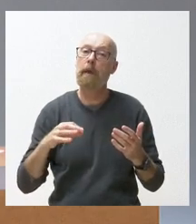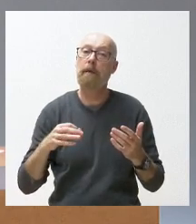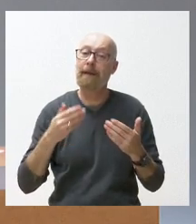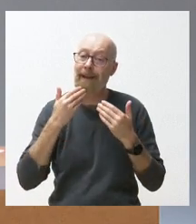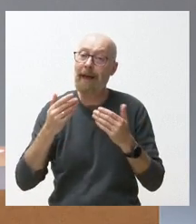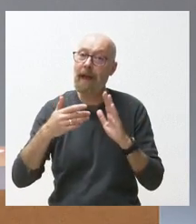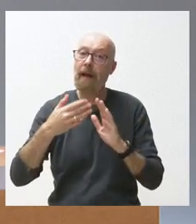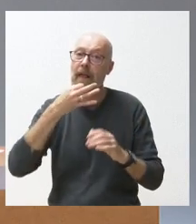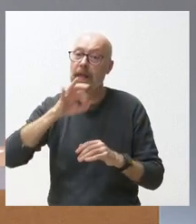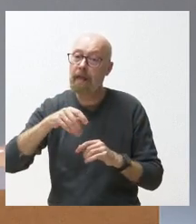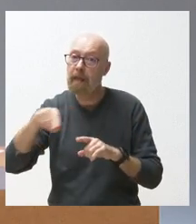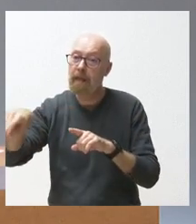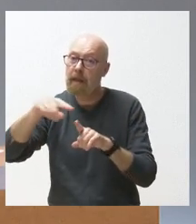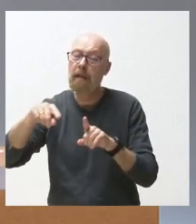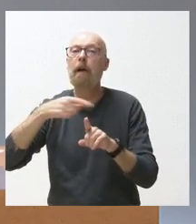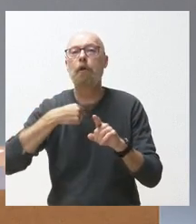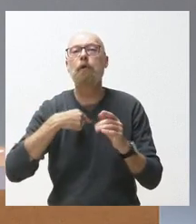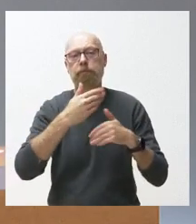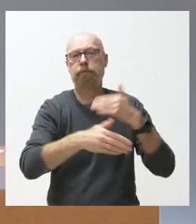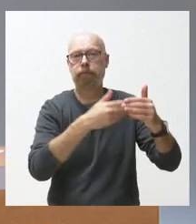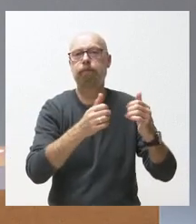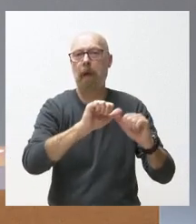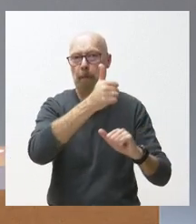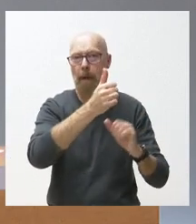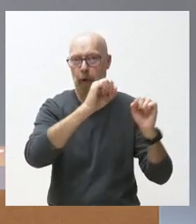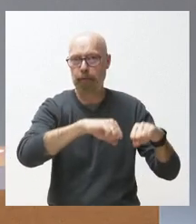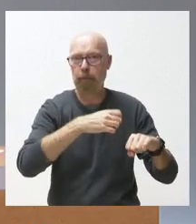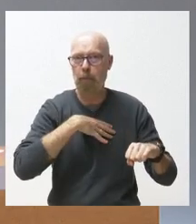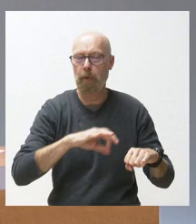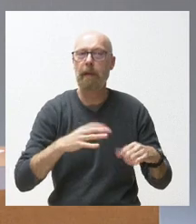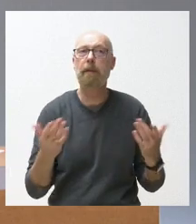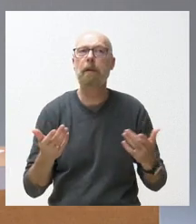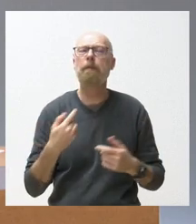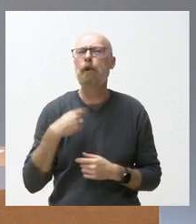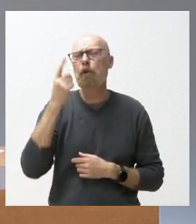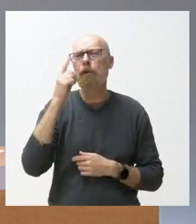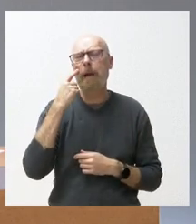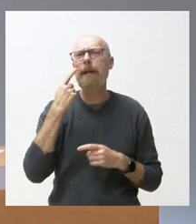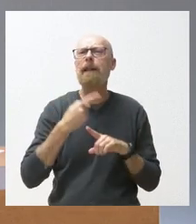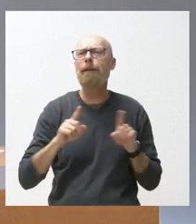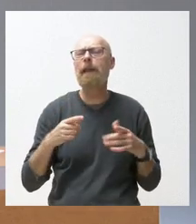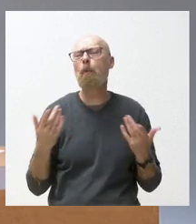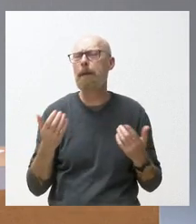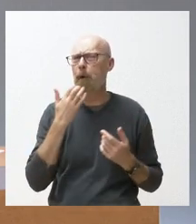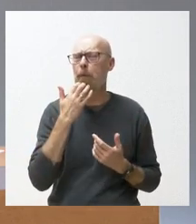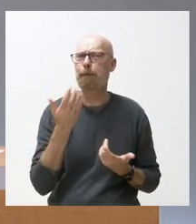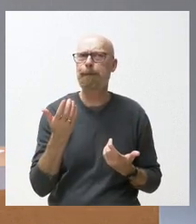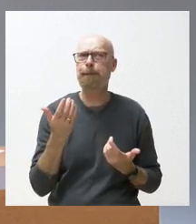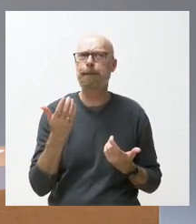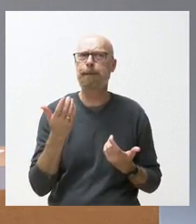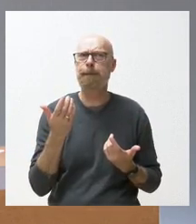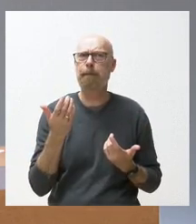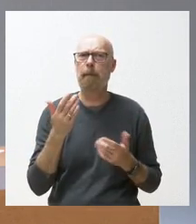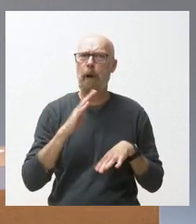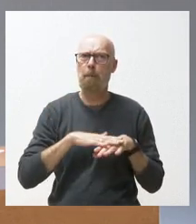finalmente fue aprobado. no sé que nos explique la diferencia entre por qué la Junta